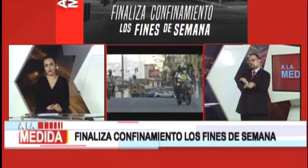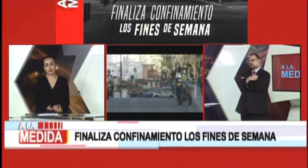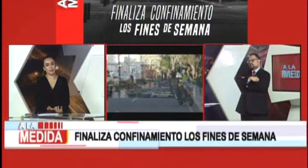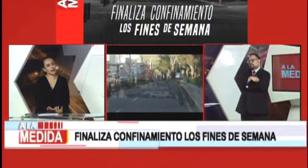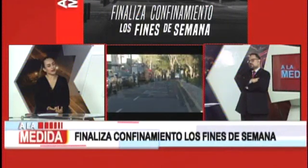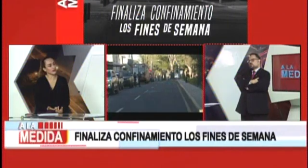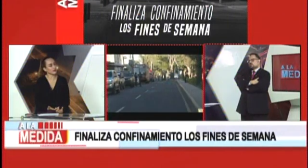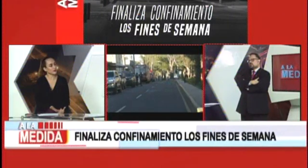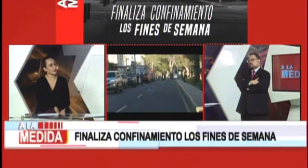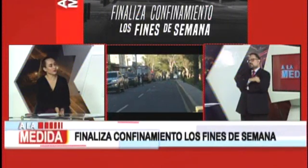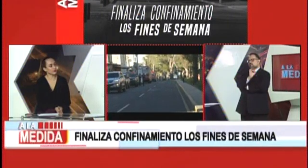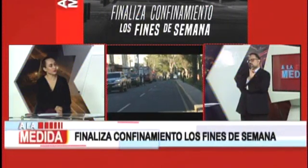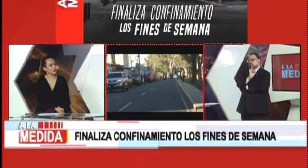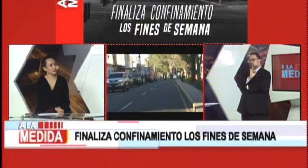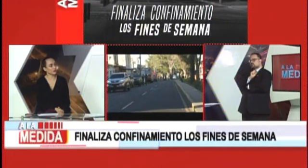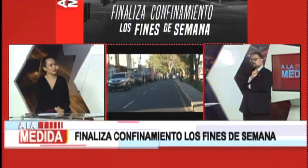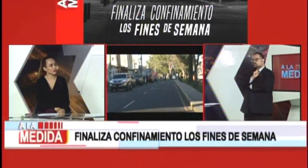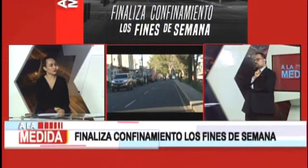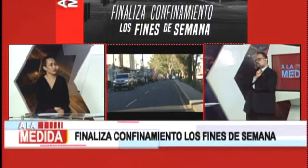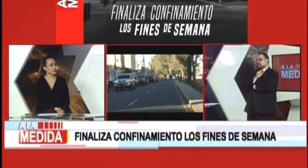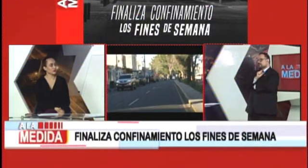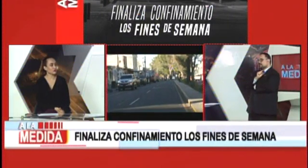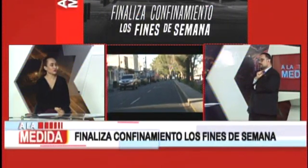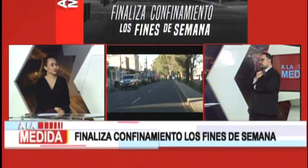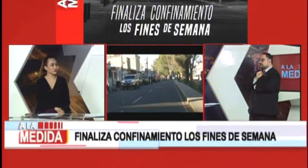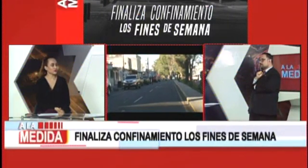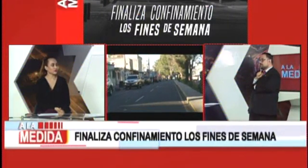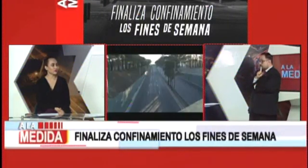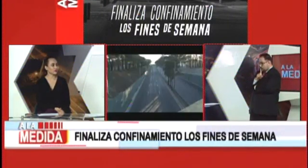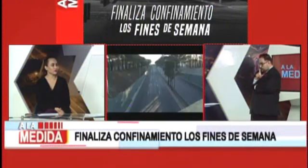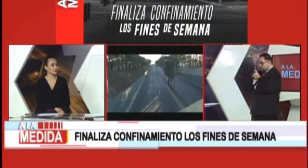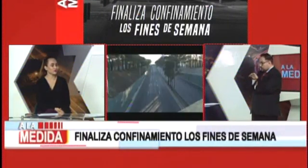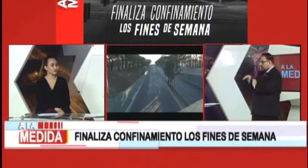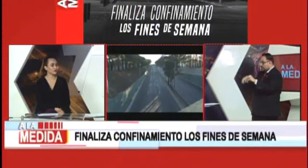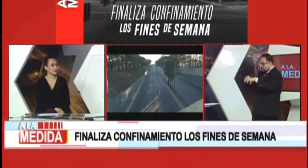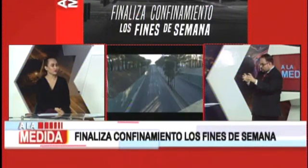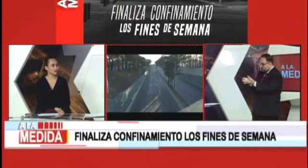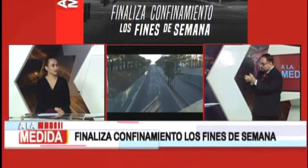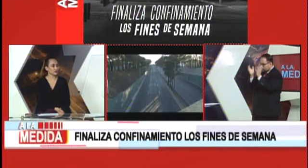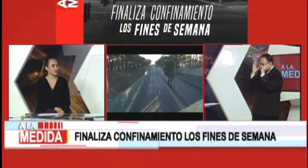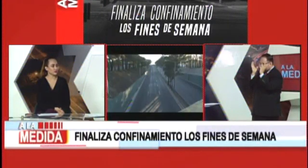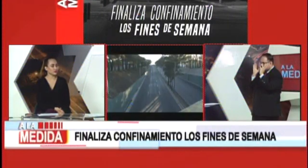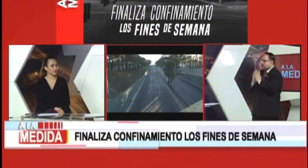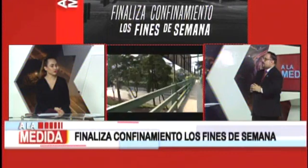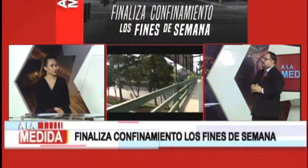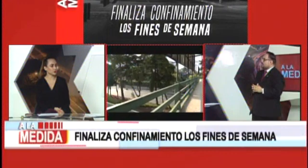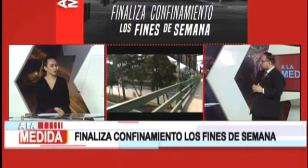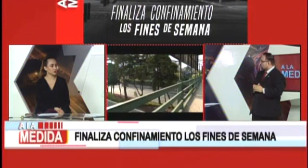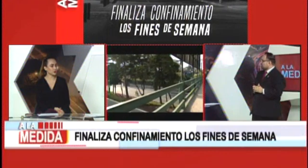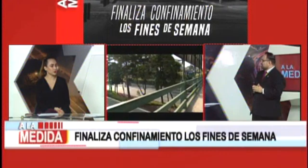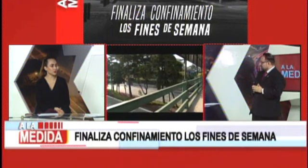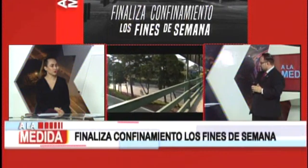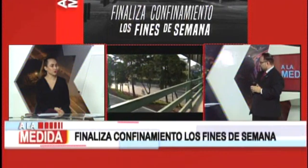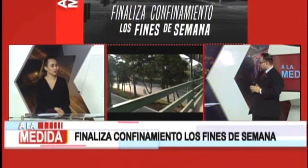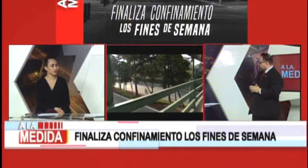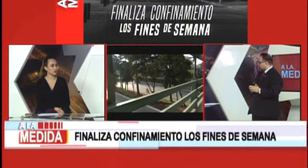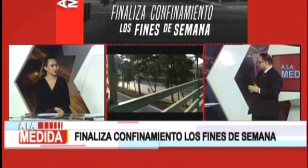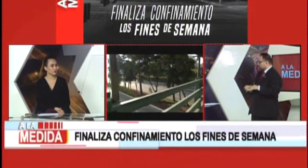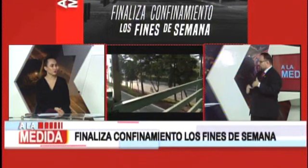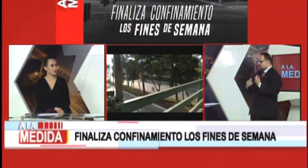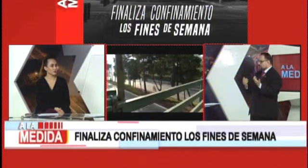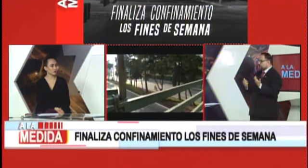ponemos de nuestra parte. Una de las situaciones que yo estoy viendo que está siendo más complicado en cuanto a idear cuál va a ser el